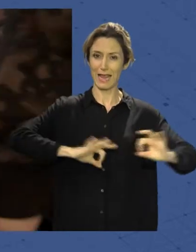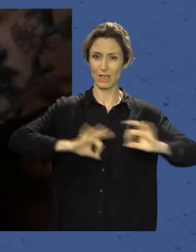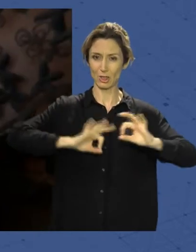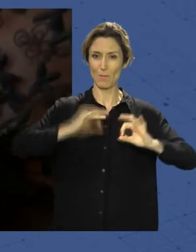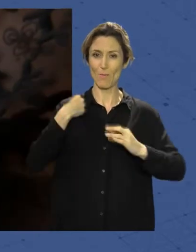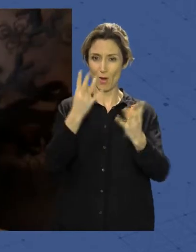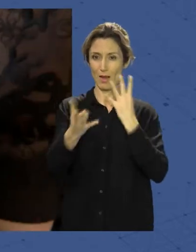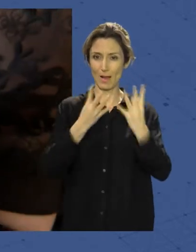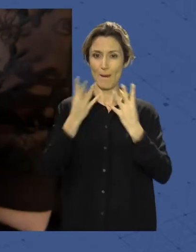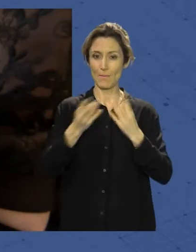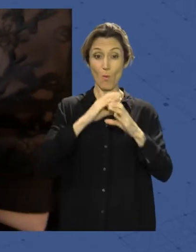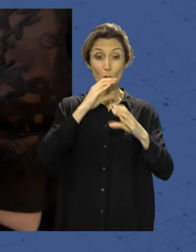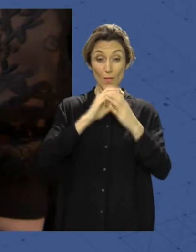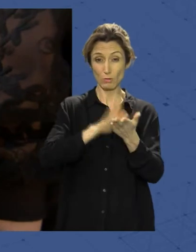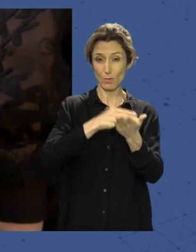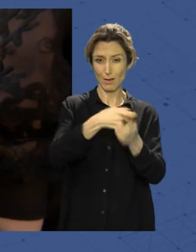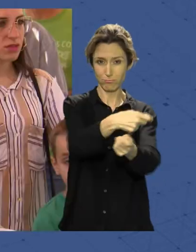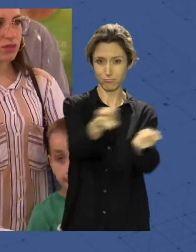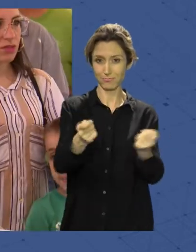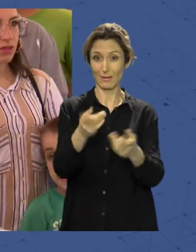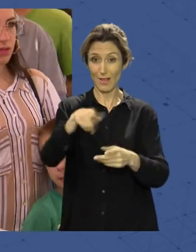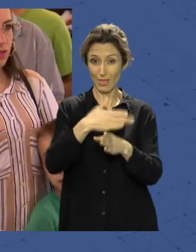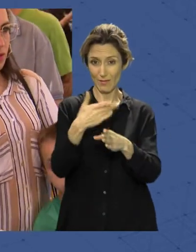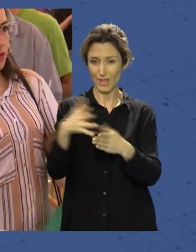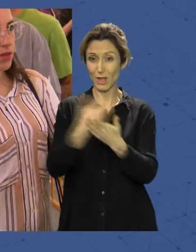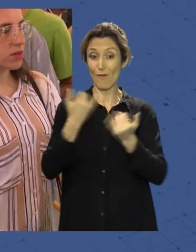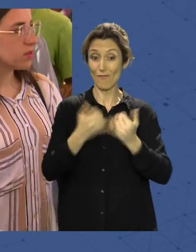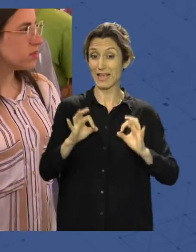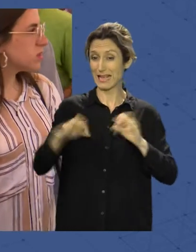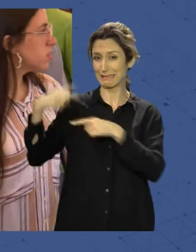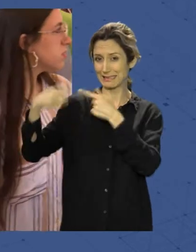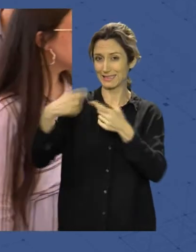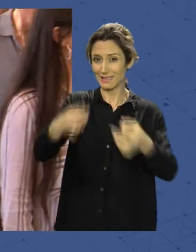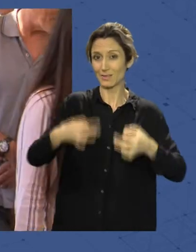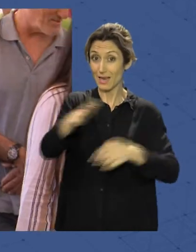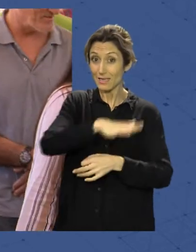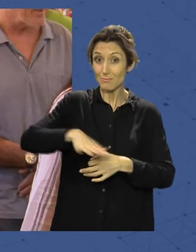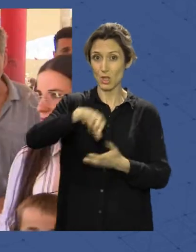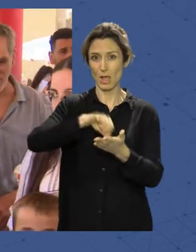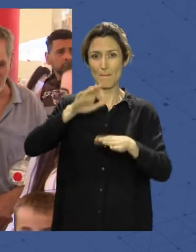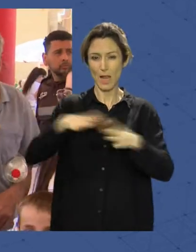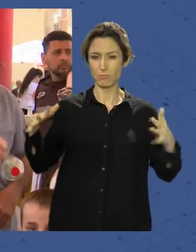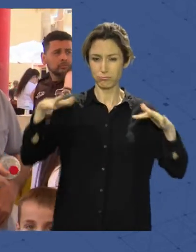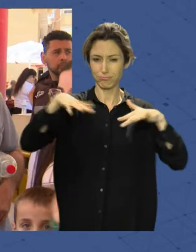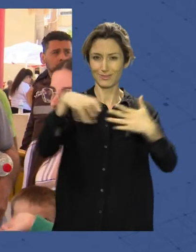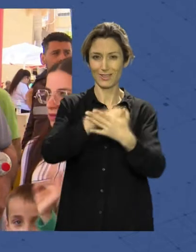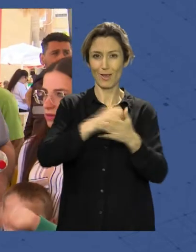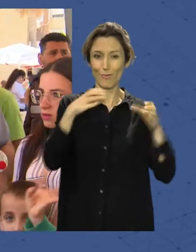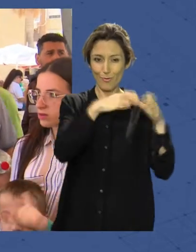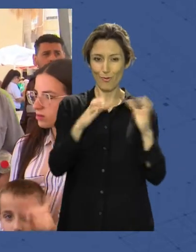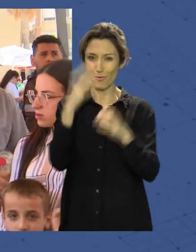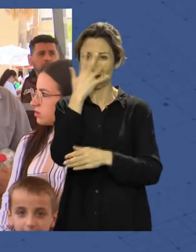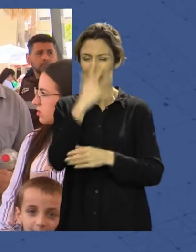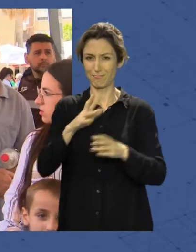bocadillos de sobrasada y refrescos o cerveza en la tradicional fiesta que aprovecha este espacio de la ciudad para reunir las actuaciones de las agrupaciones, que se han